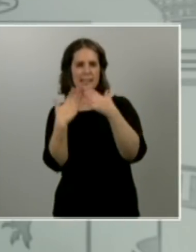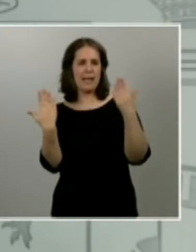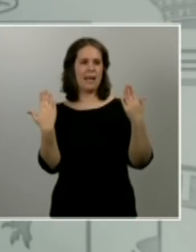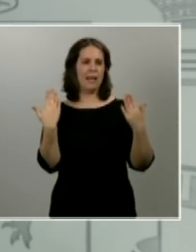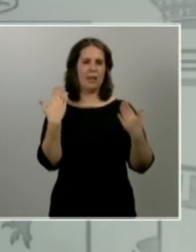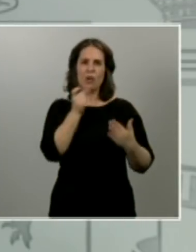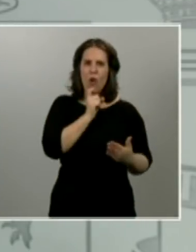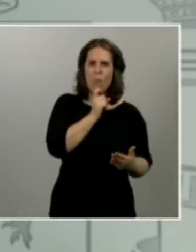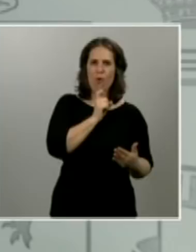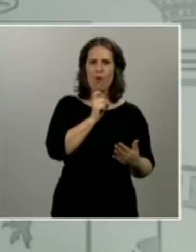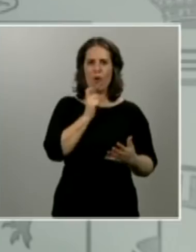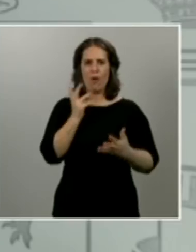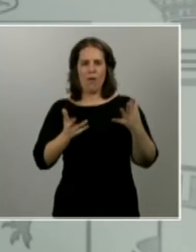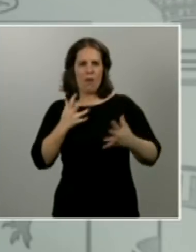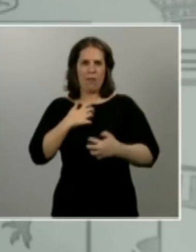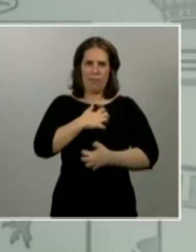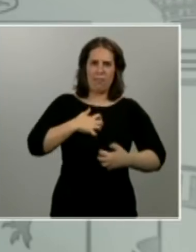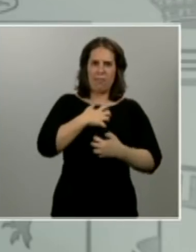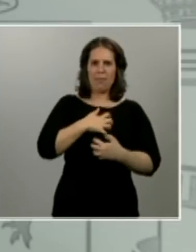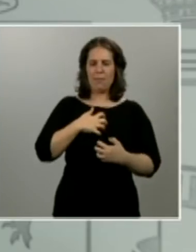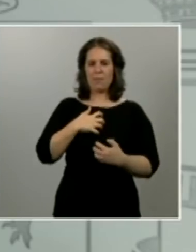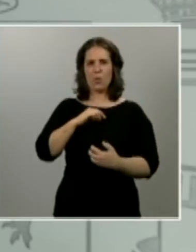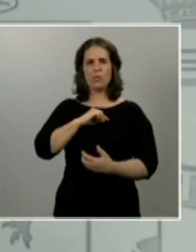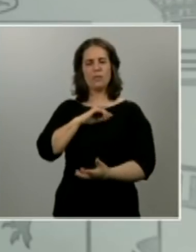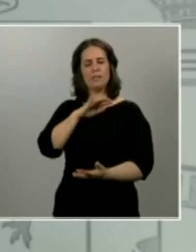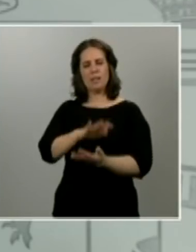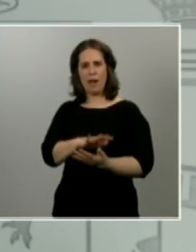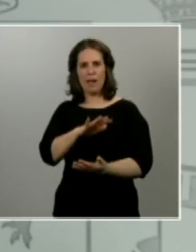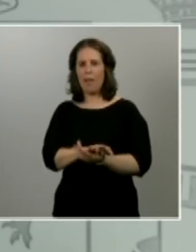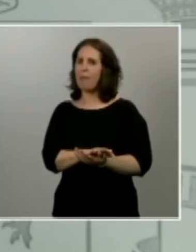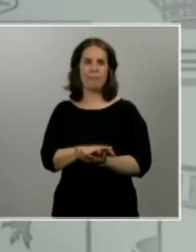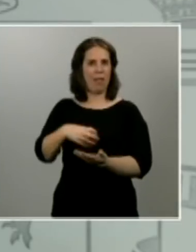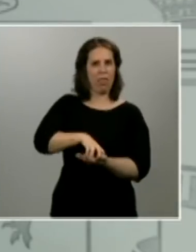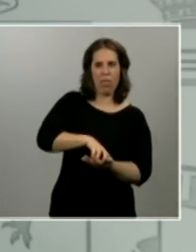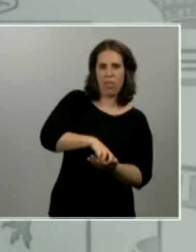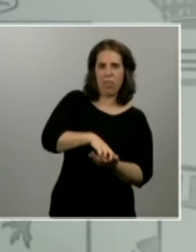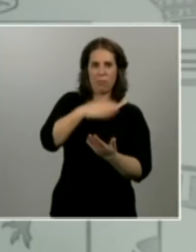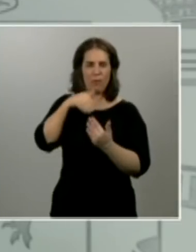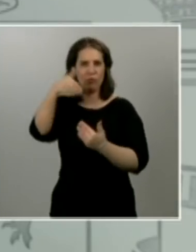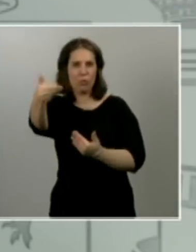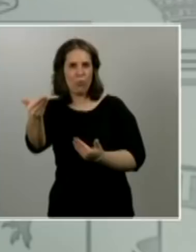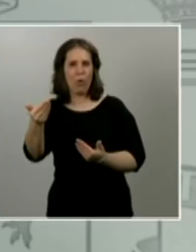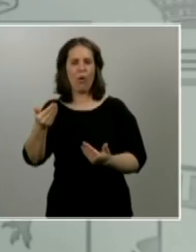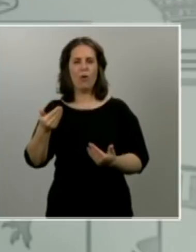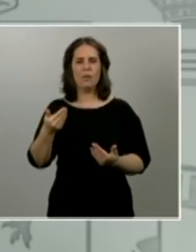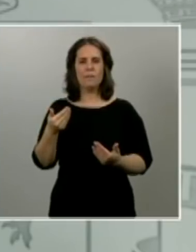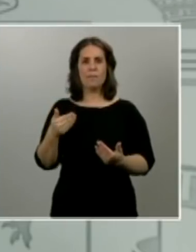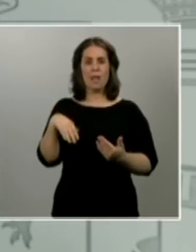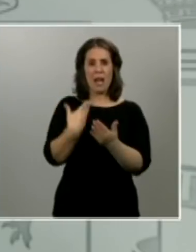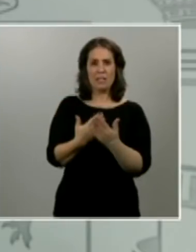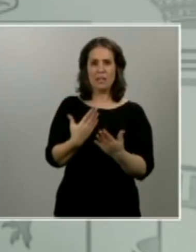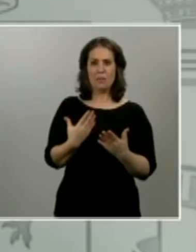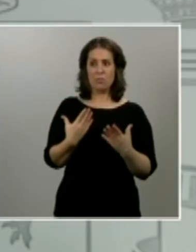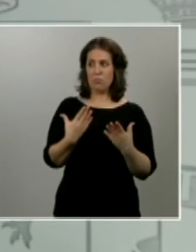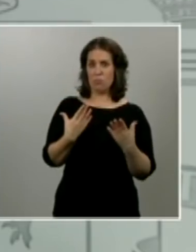Días que ponen a prueba nuestra serenidad ante la incertidumbre sobre el futuro. Días frenéticos para muchos de nosotros, también